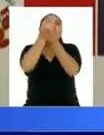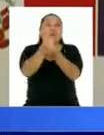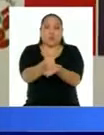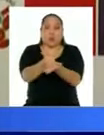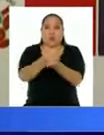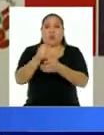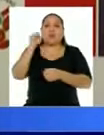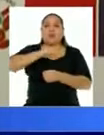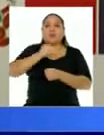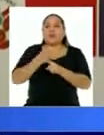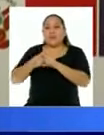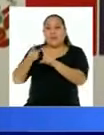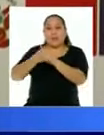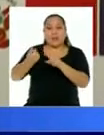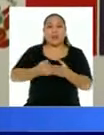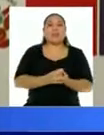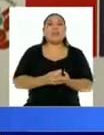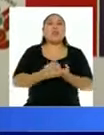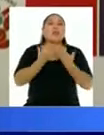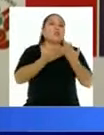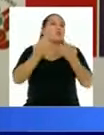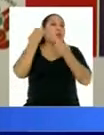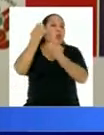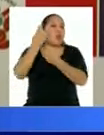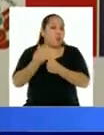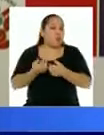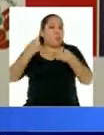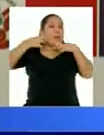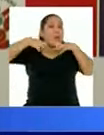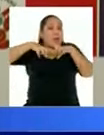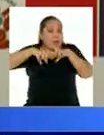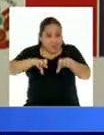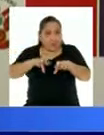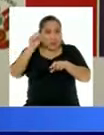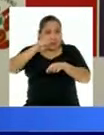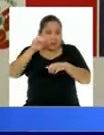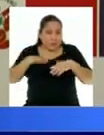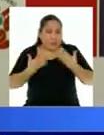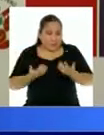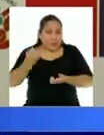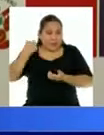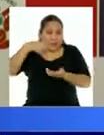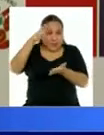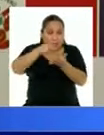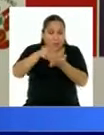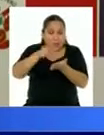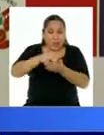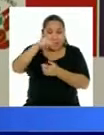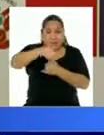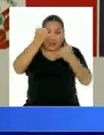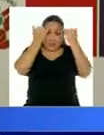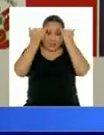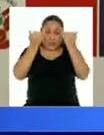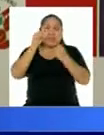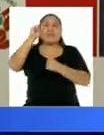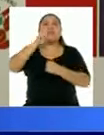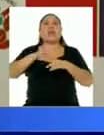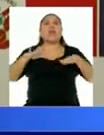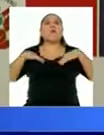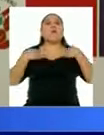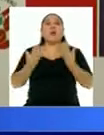las actividades permitidas dentro de estas iniciativas puedan